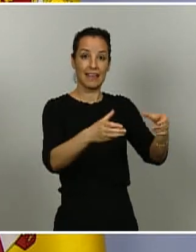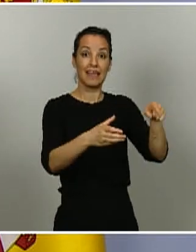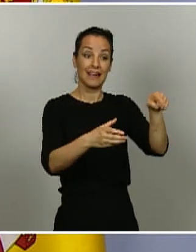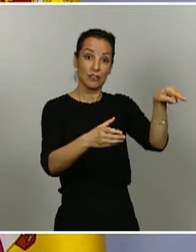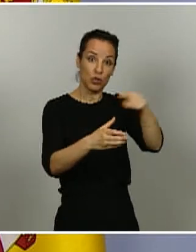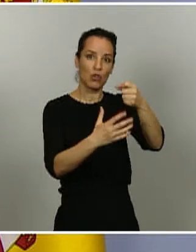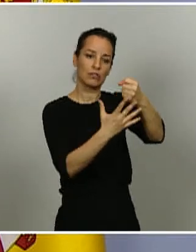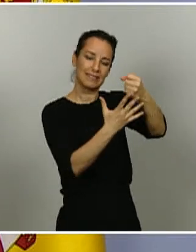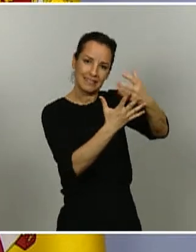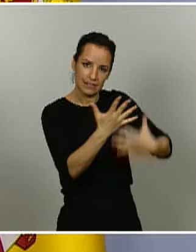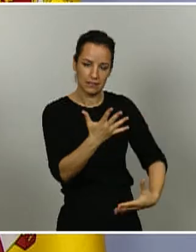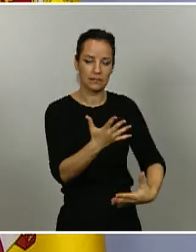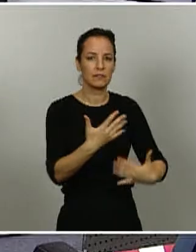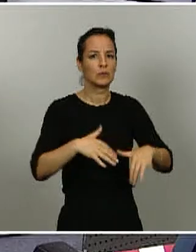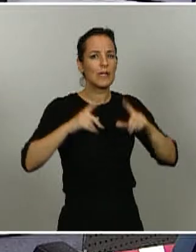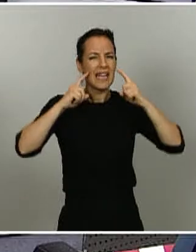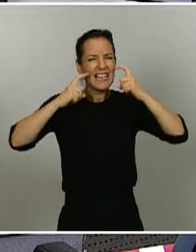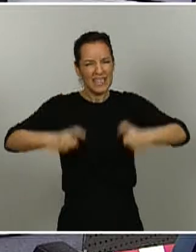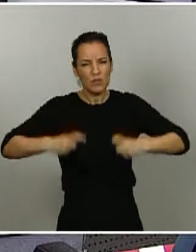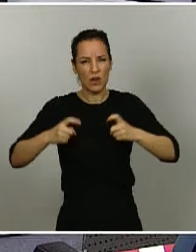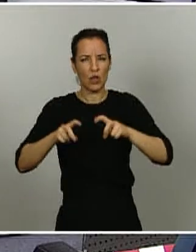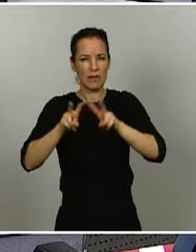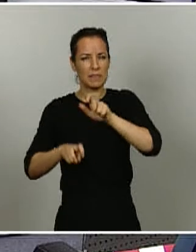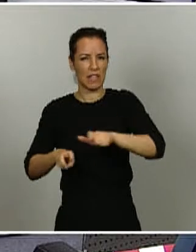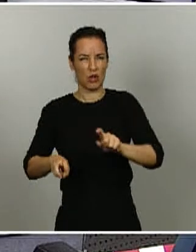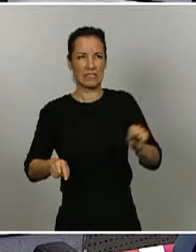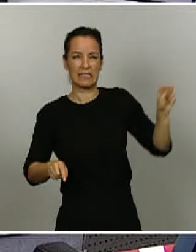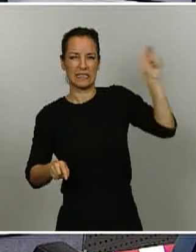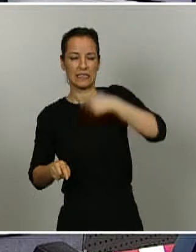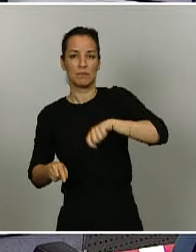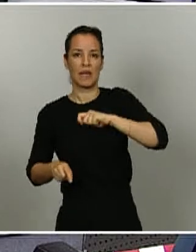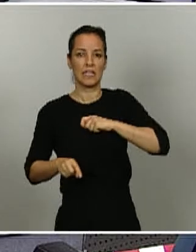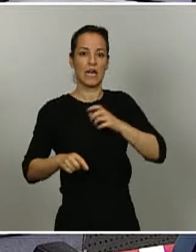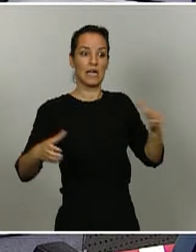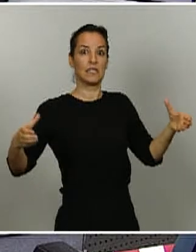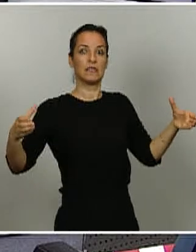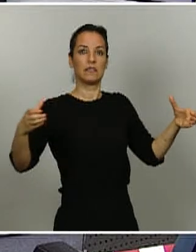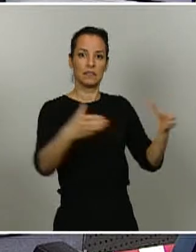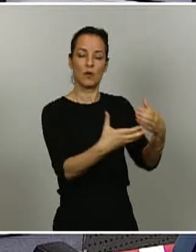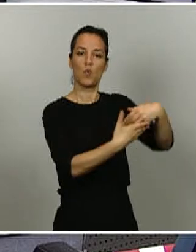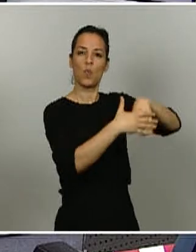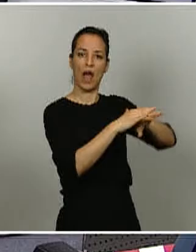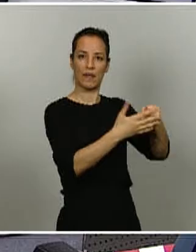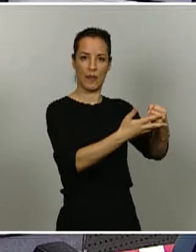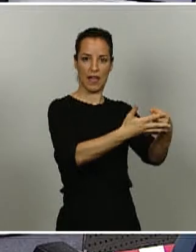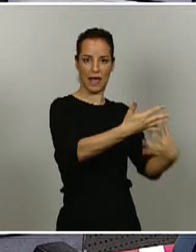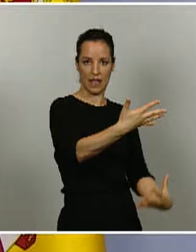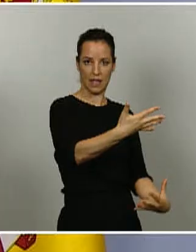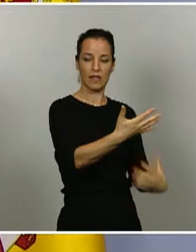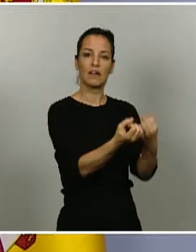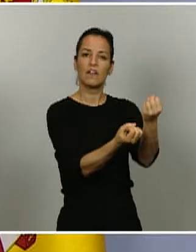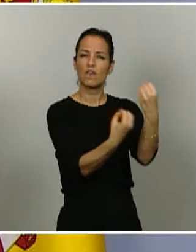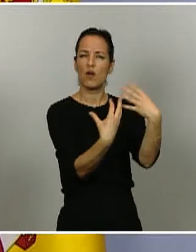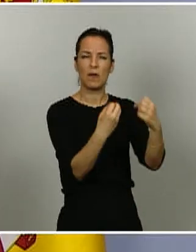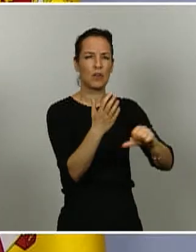esfuerzo de muchos investigadores en todo el país para conformar un gran repositorio con toda la información clínica